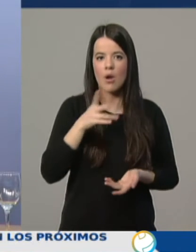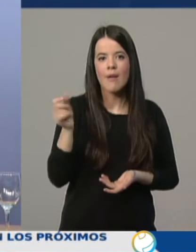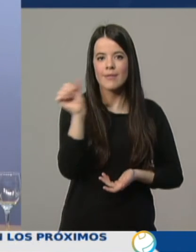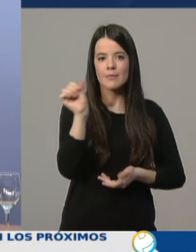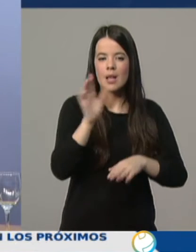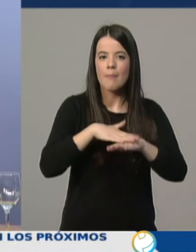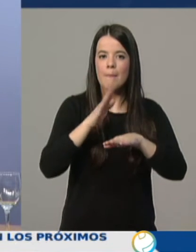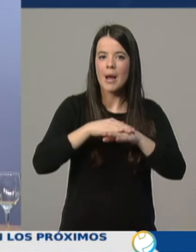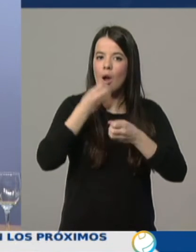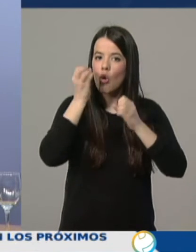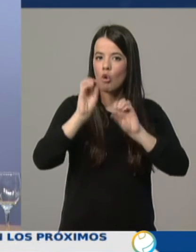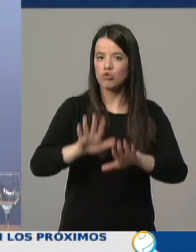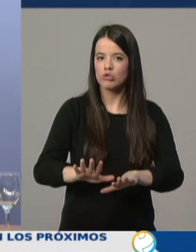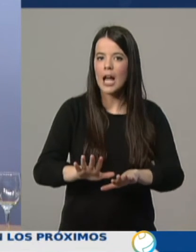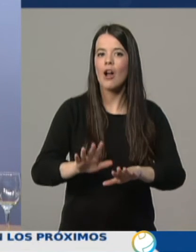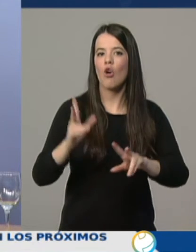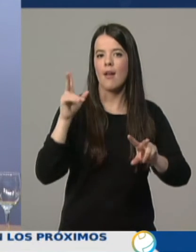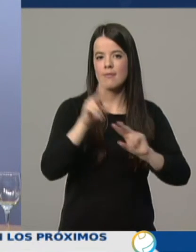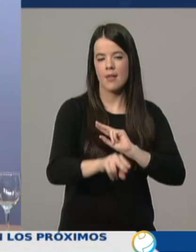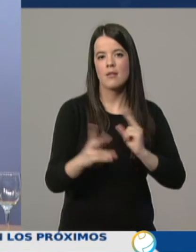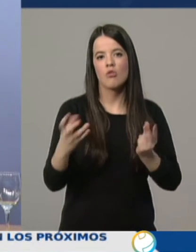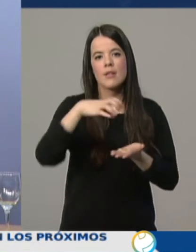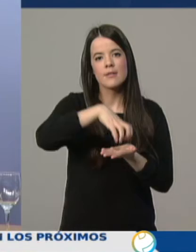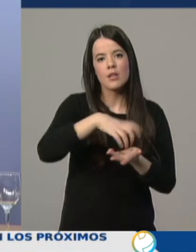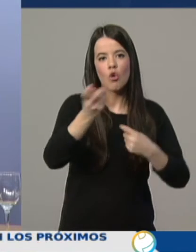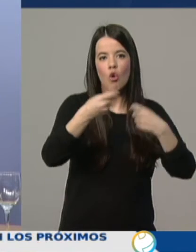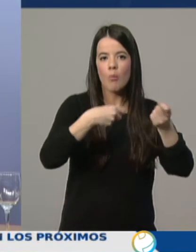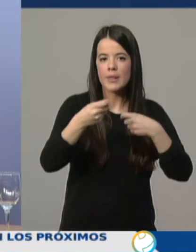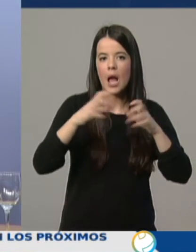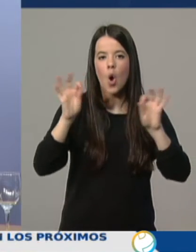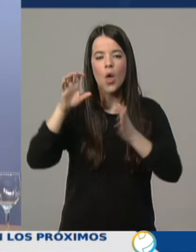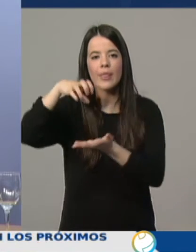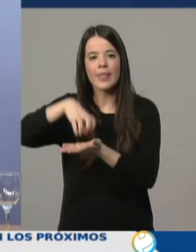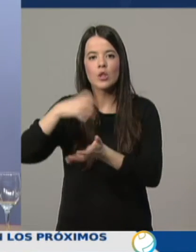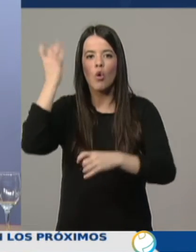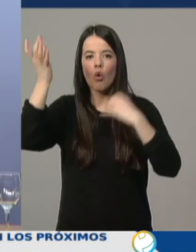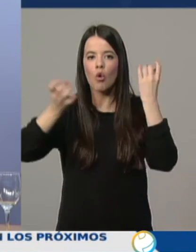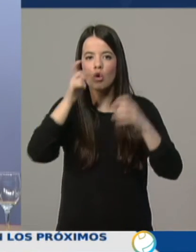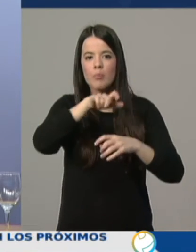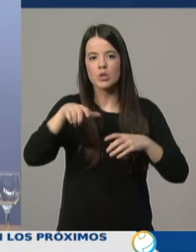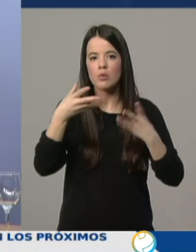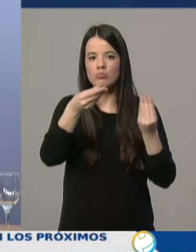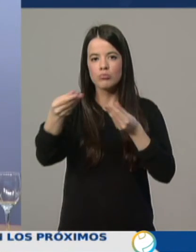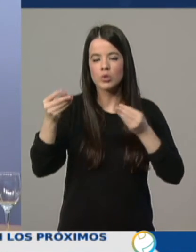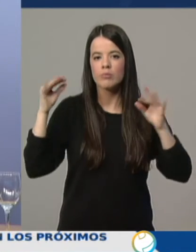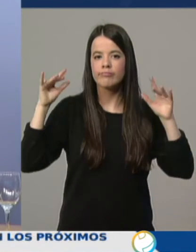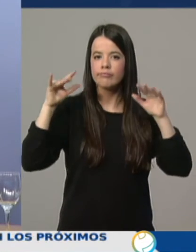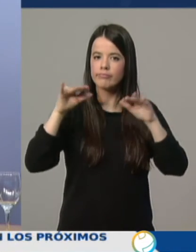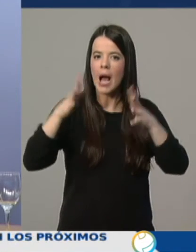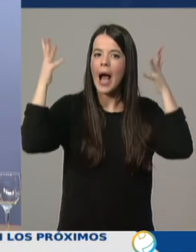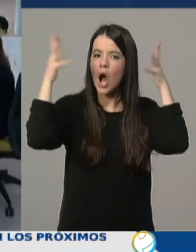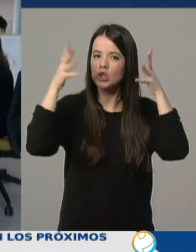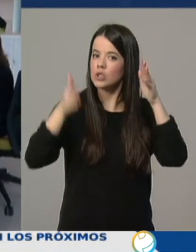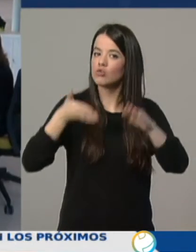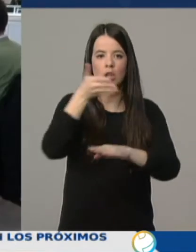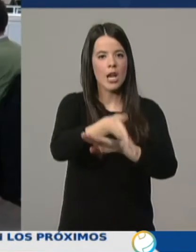centro comercial o de ocio en el que se puedan producir una gran aglomeración de personas, lo que recomendamos es que no se